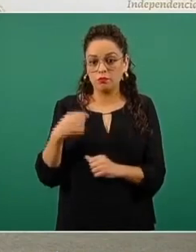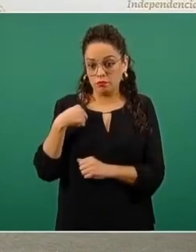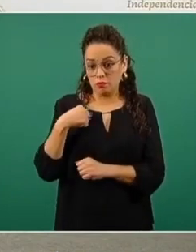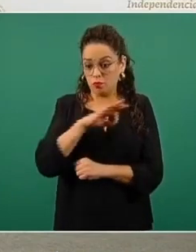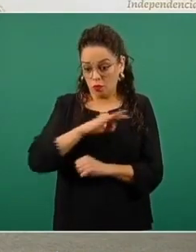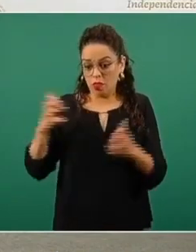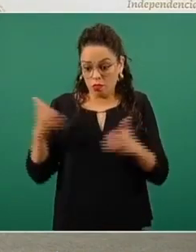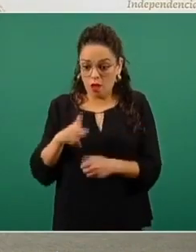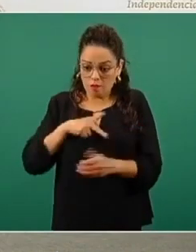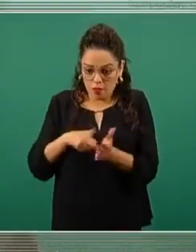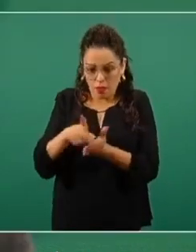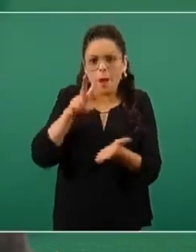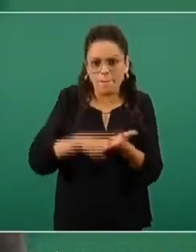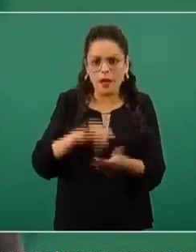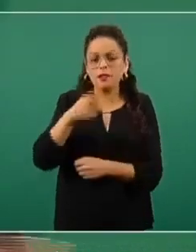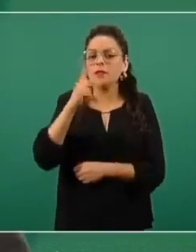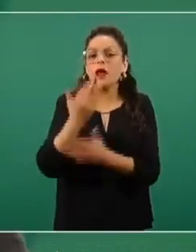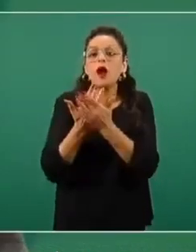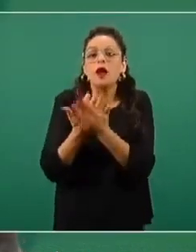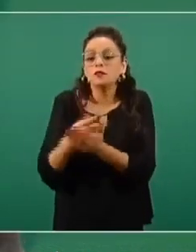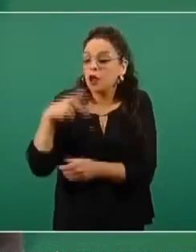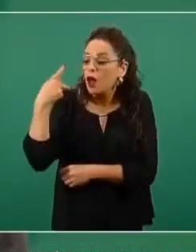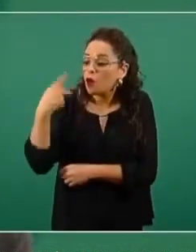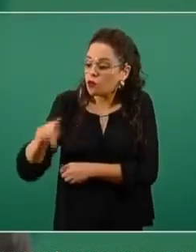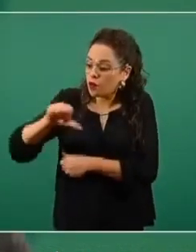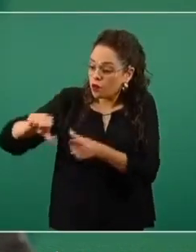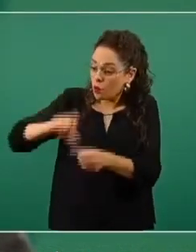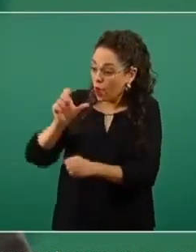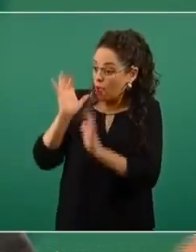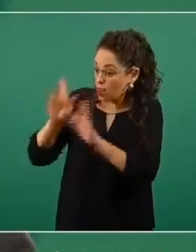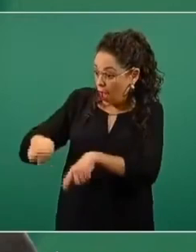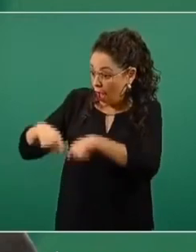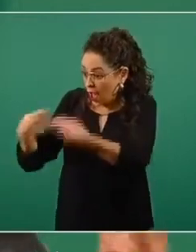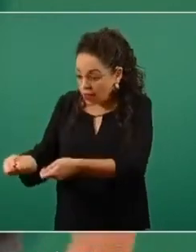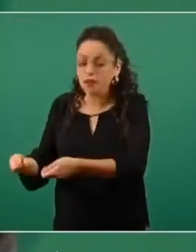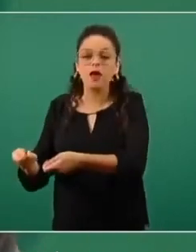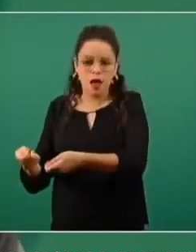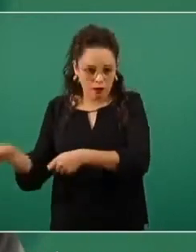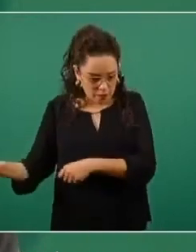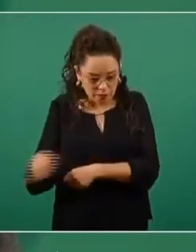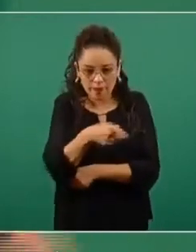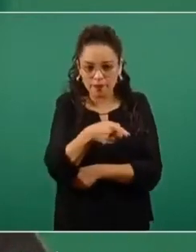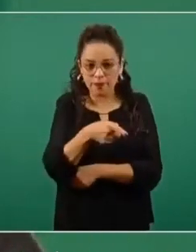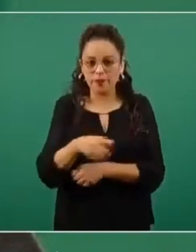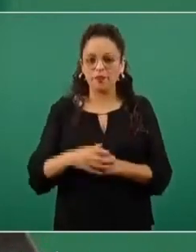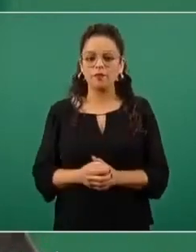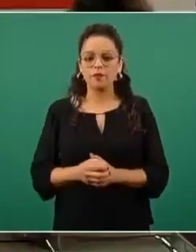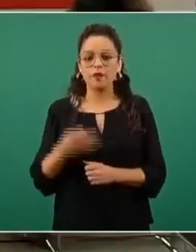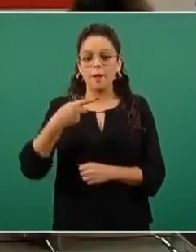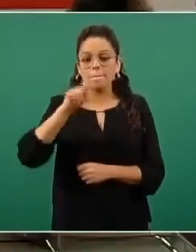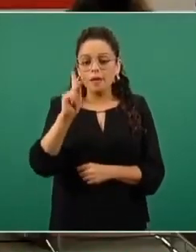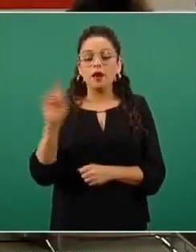Y hay que esperar turnos. Si tuviéramos un conjunto infinito o completo de vacunas el mismo día y tuviéramos la